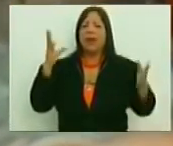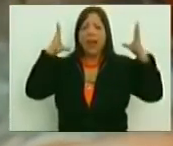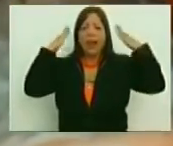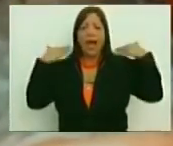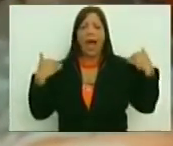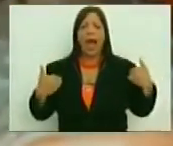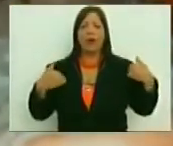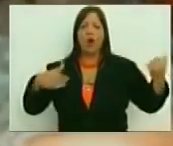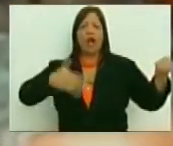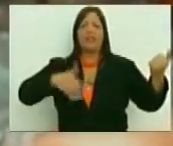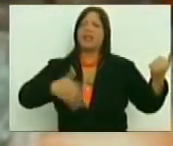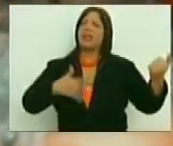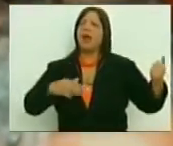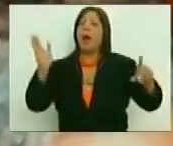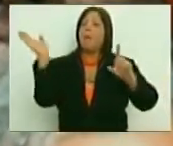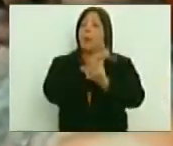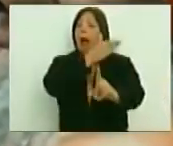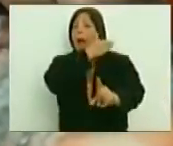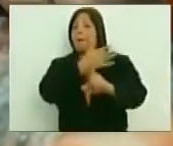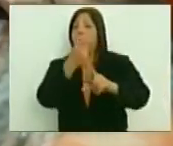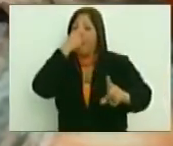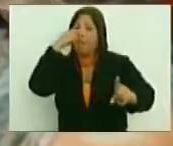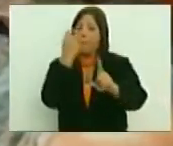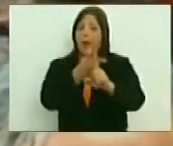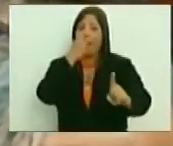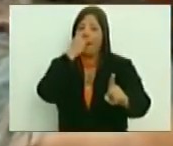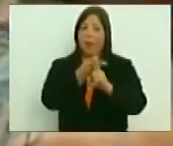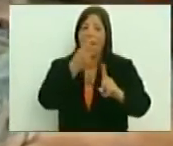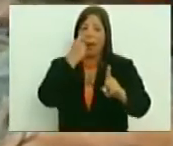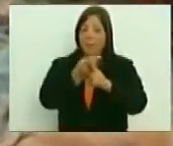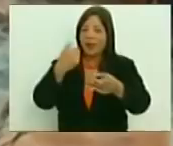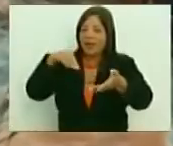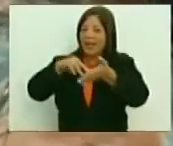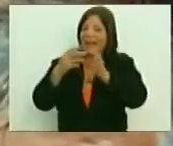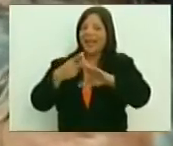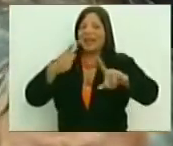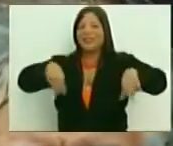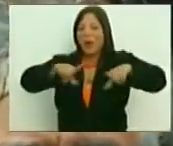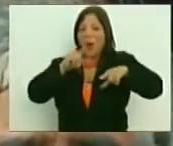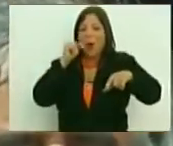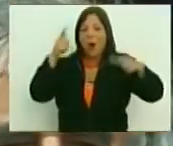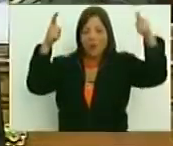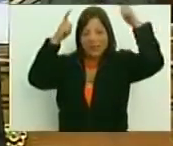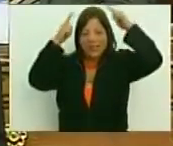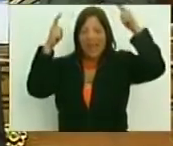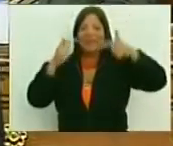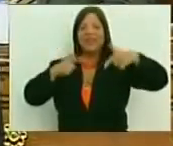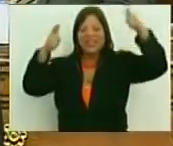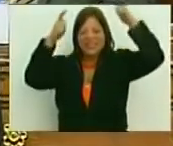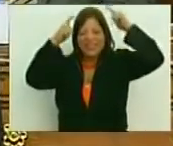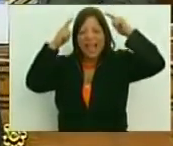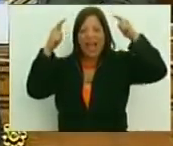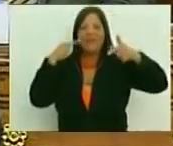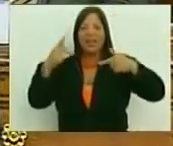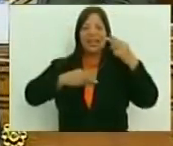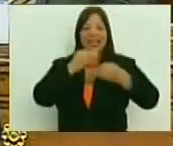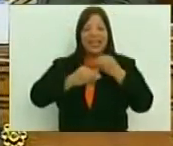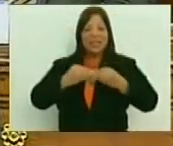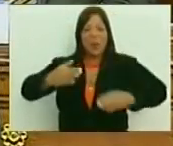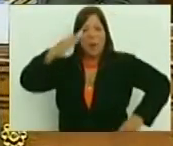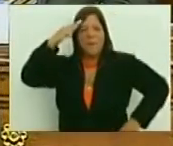caballo largo, por cantar rock, nos buscaban. Hasta que llegó un día, un señor que se llama Hugo Chávez Frías, la primera vez que un militar